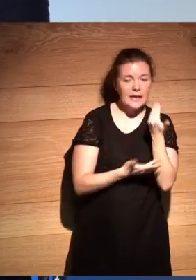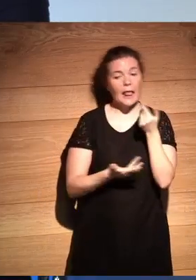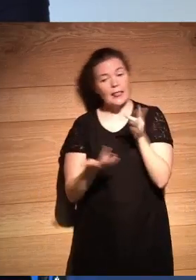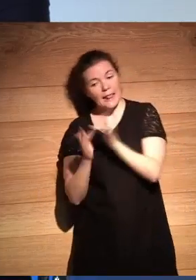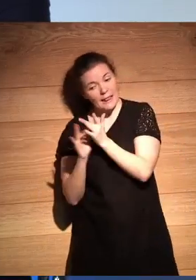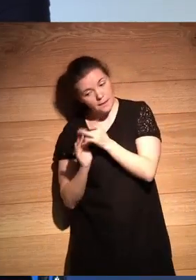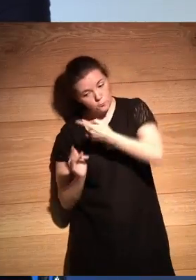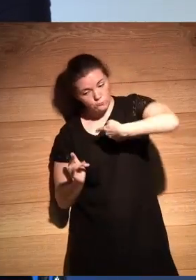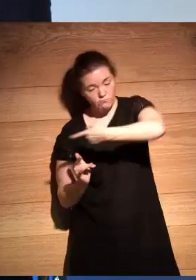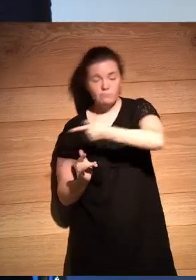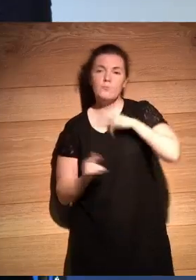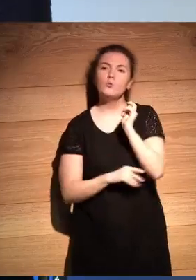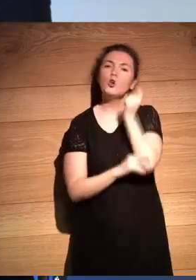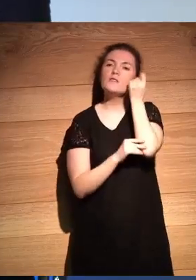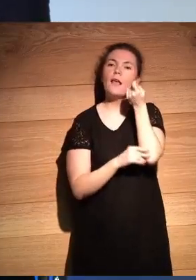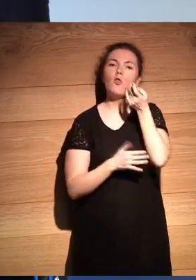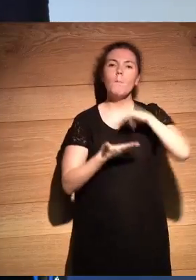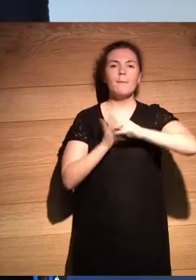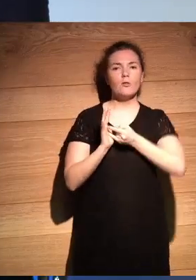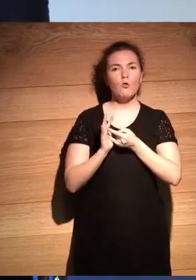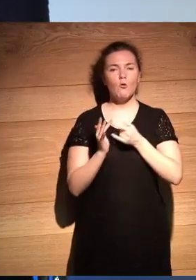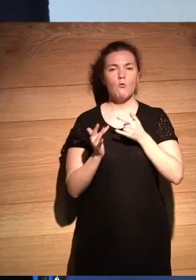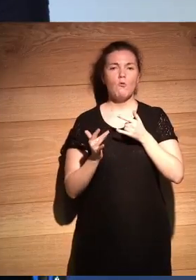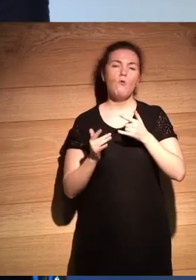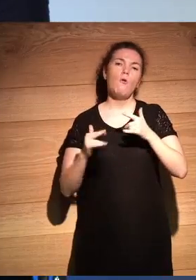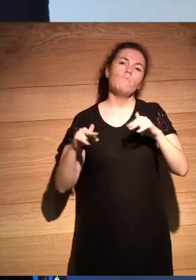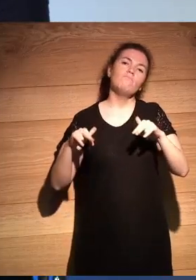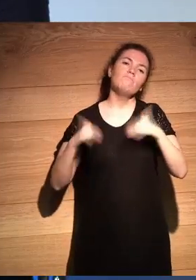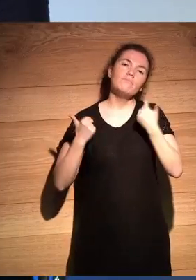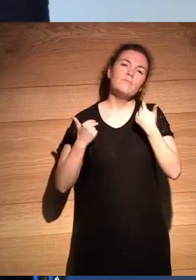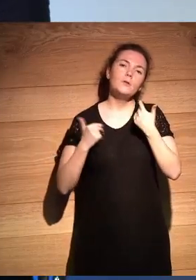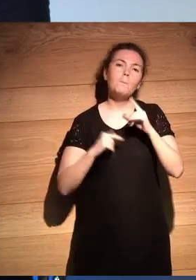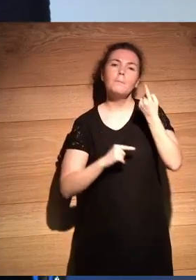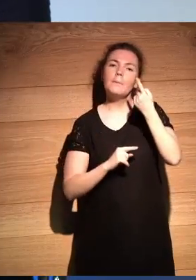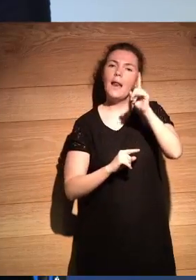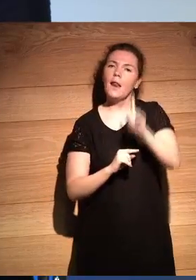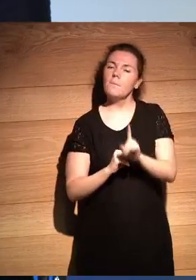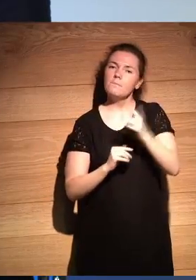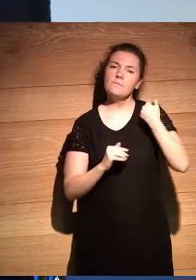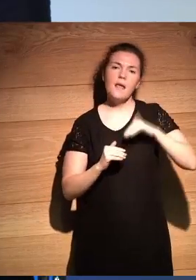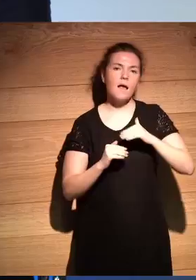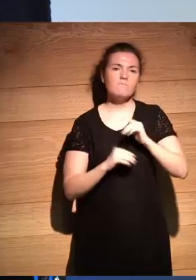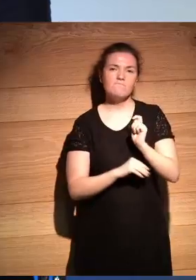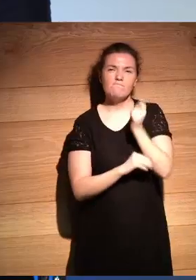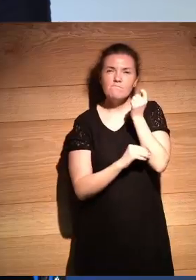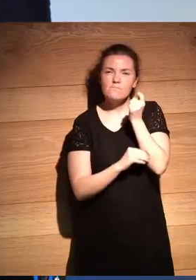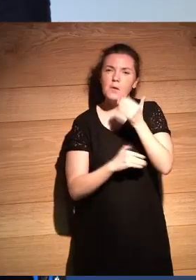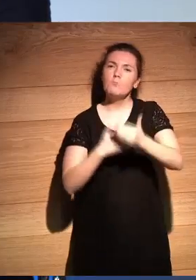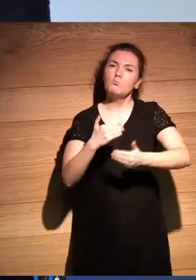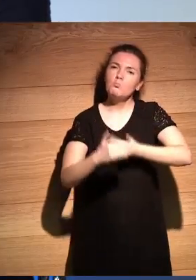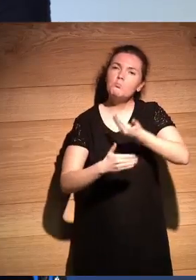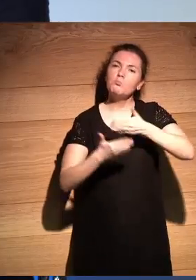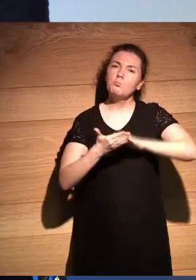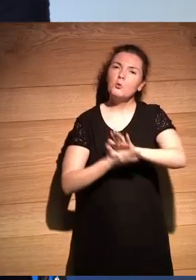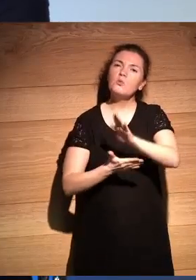una metodología que nos permite llegar a un primer nivel de productividad o